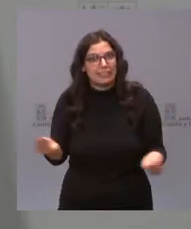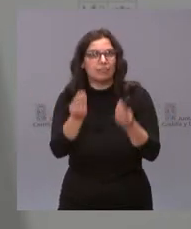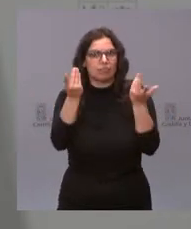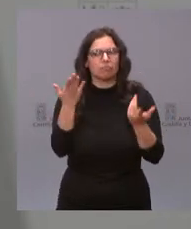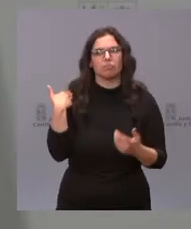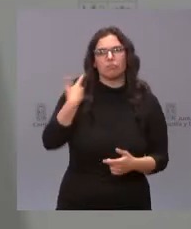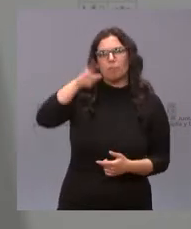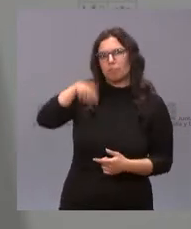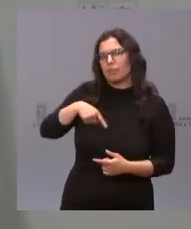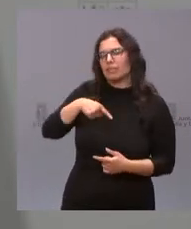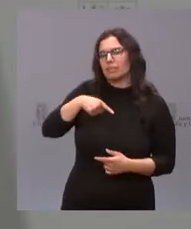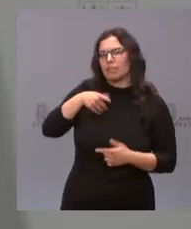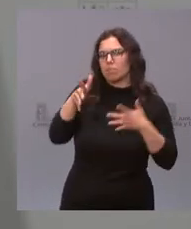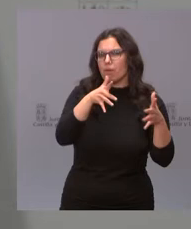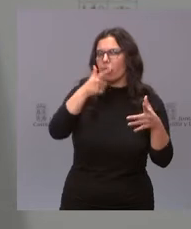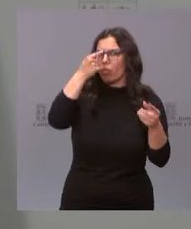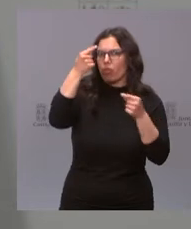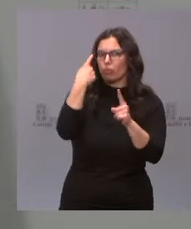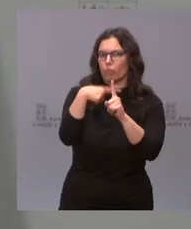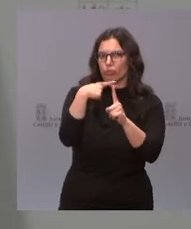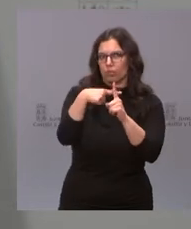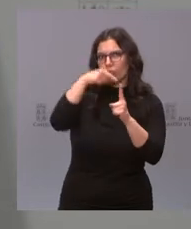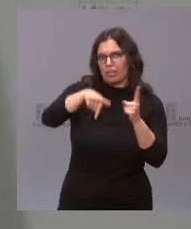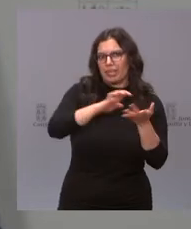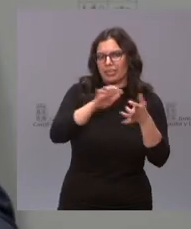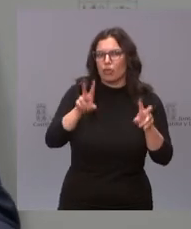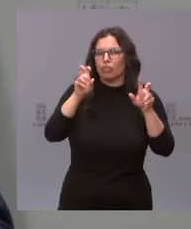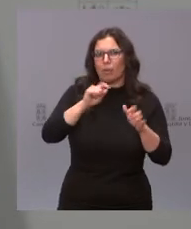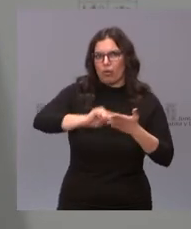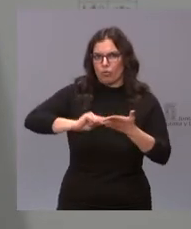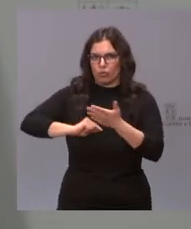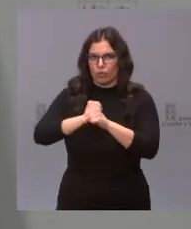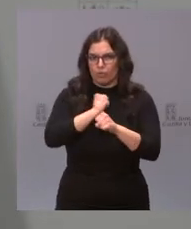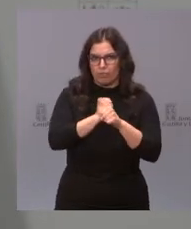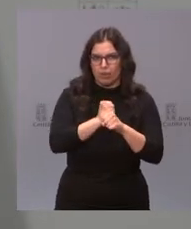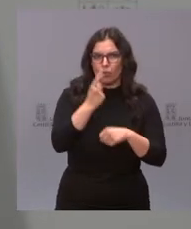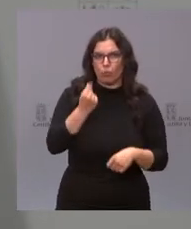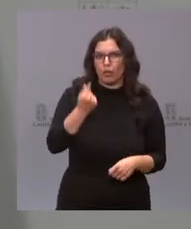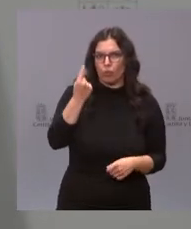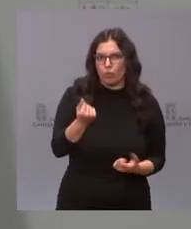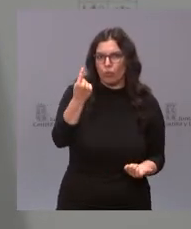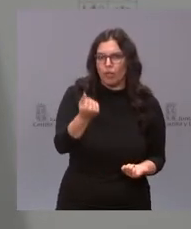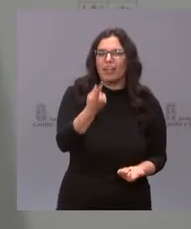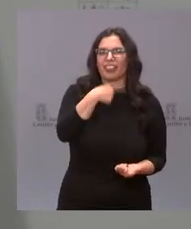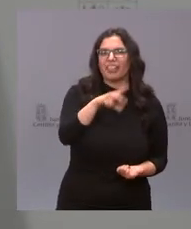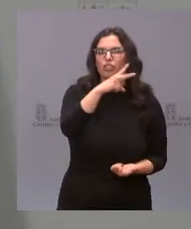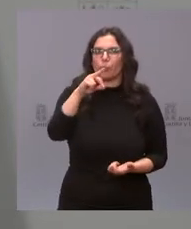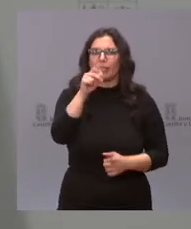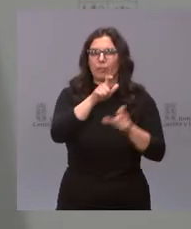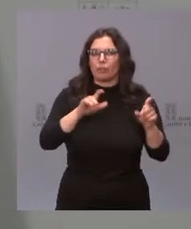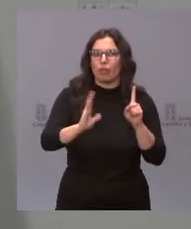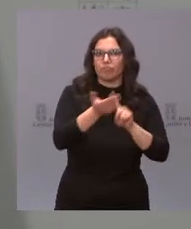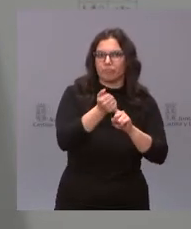positivo para Castilla y León en términos de empleo. Cada día 120 personas han encontrado